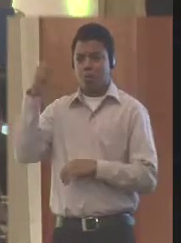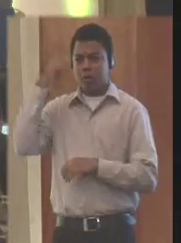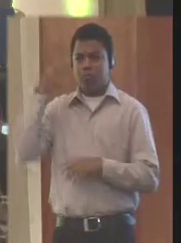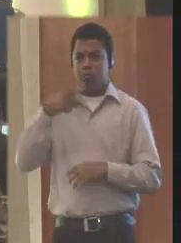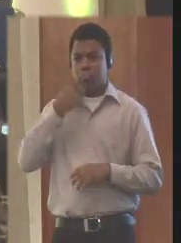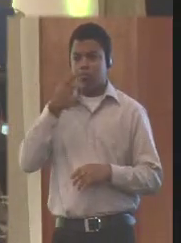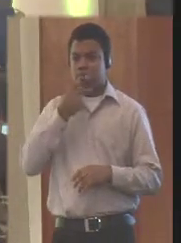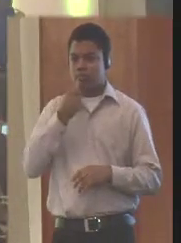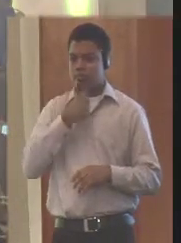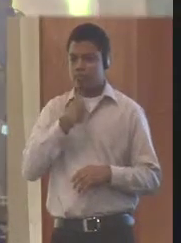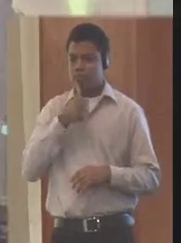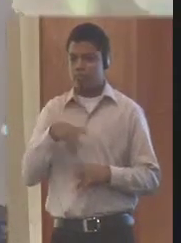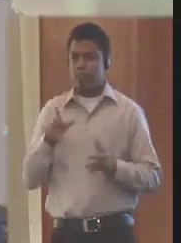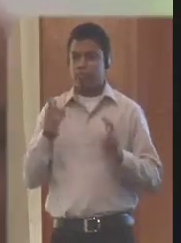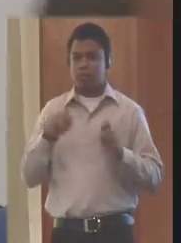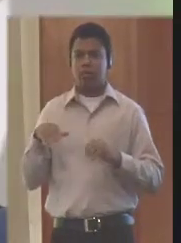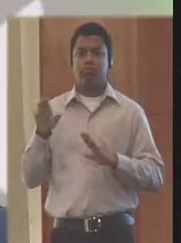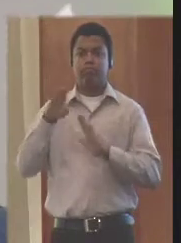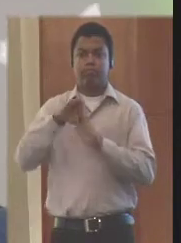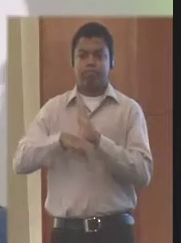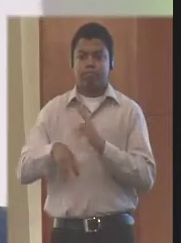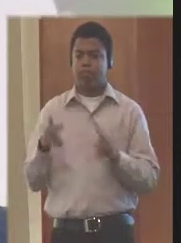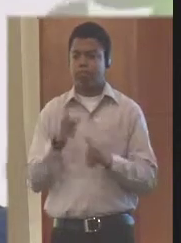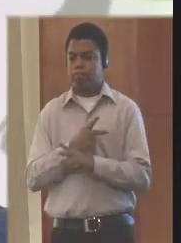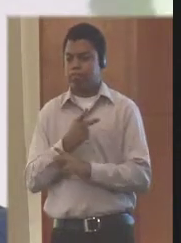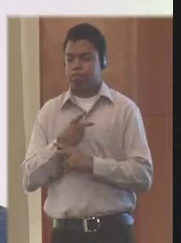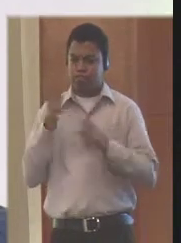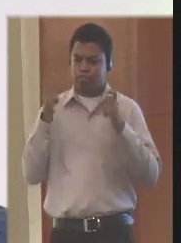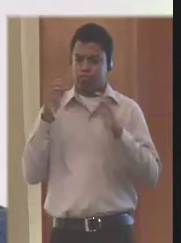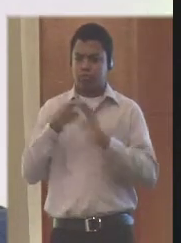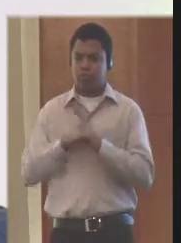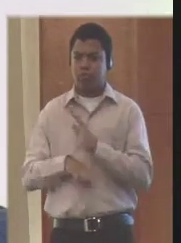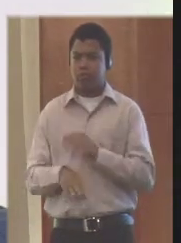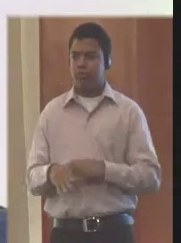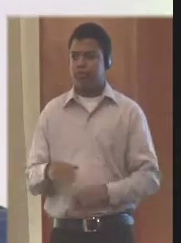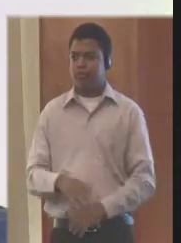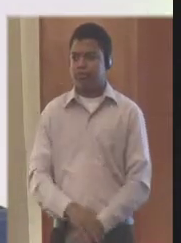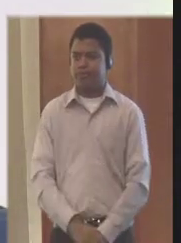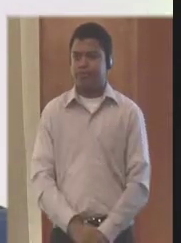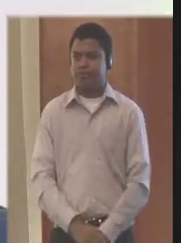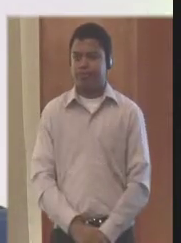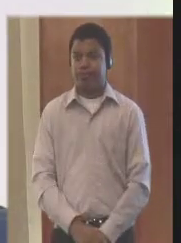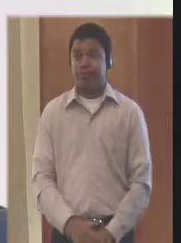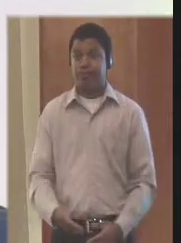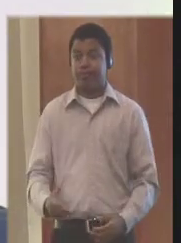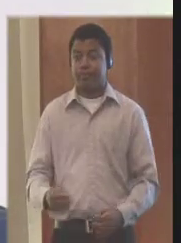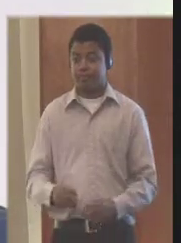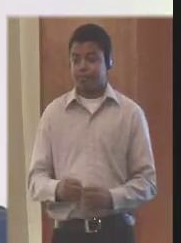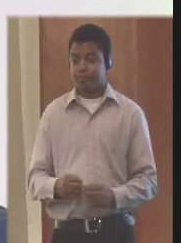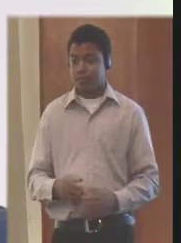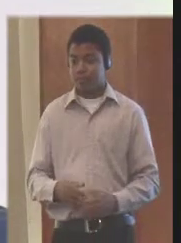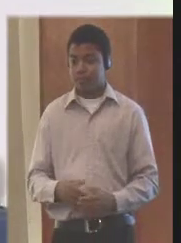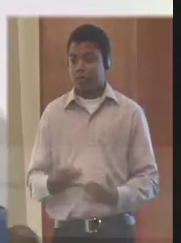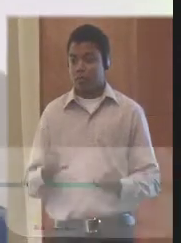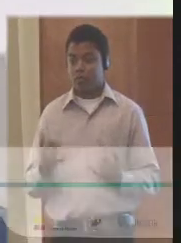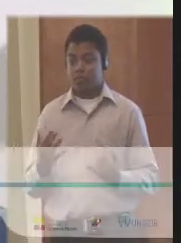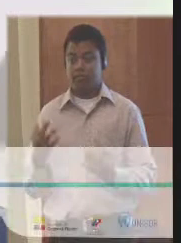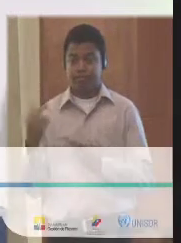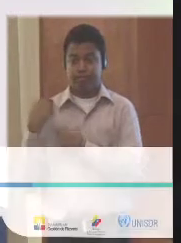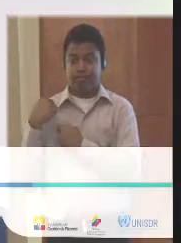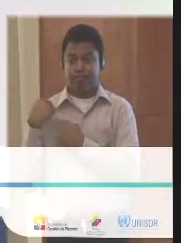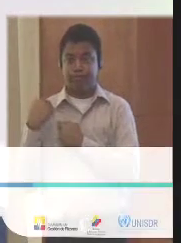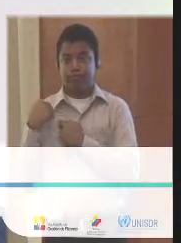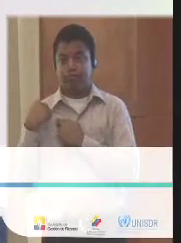-Privada para la Reducción de Riesgos de Disastres. El moderador de este panel